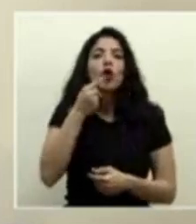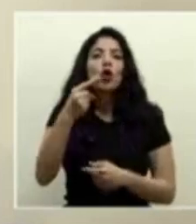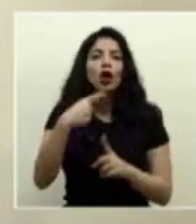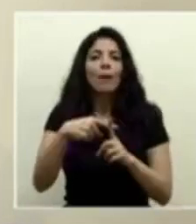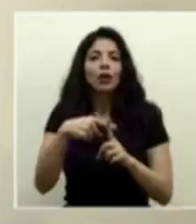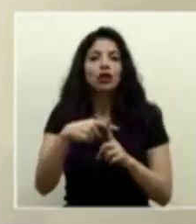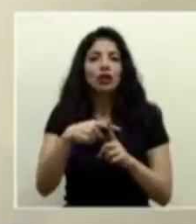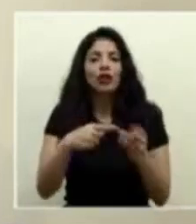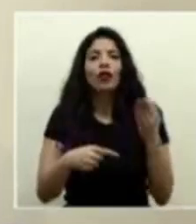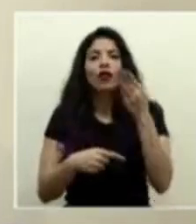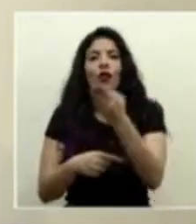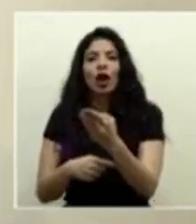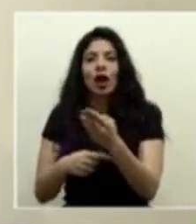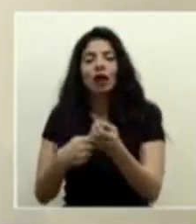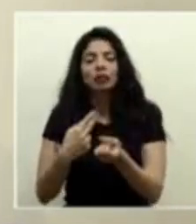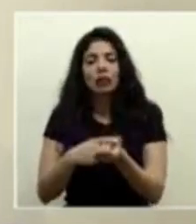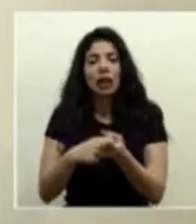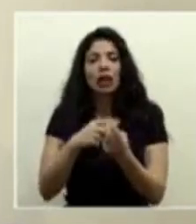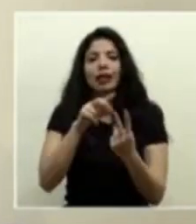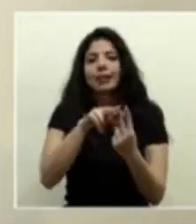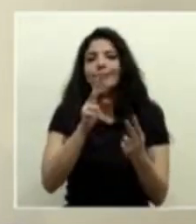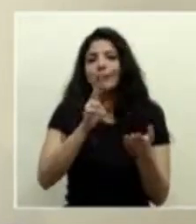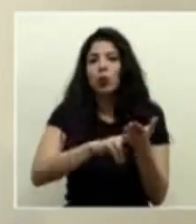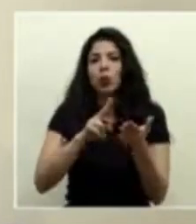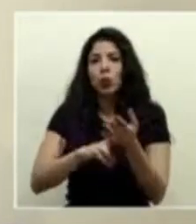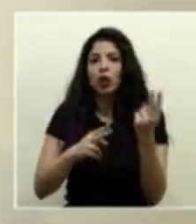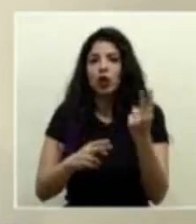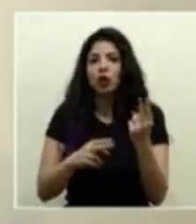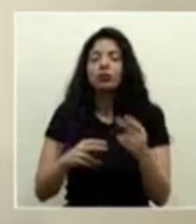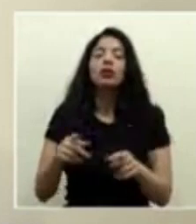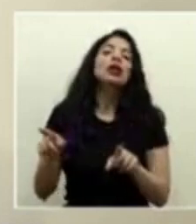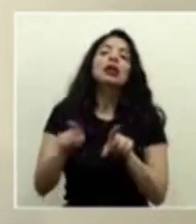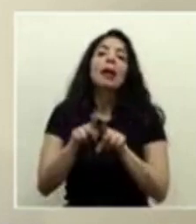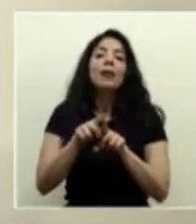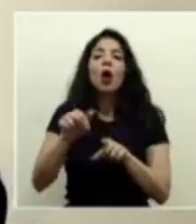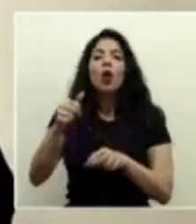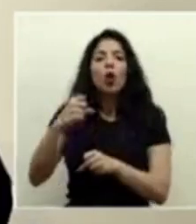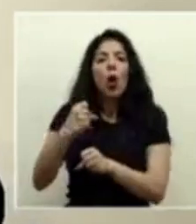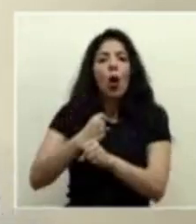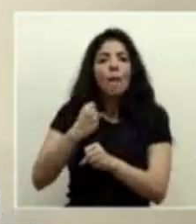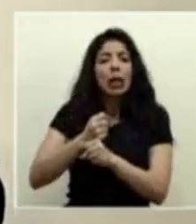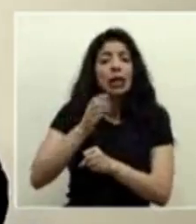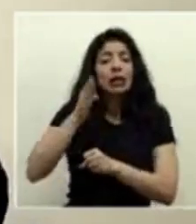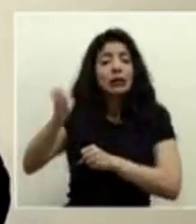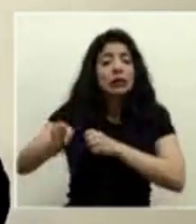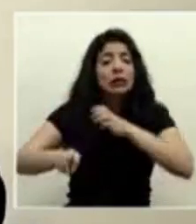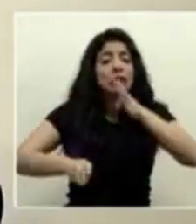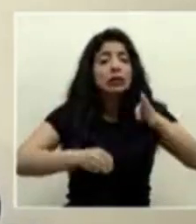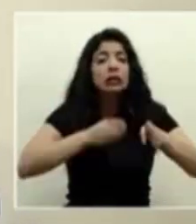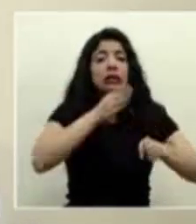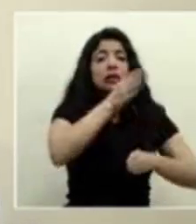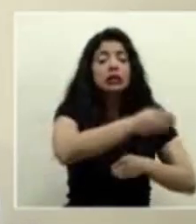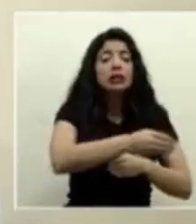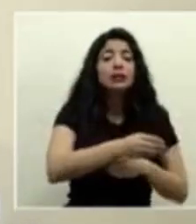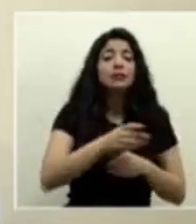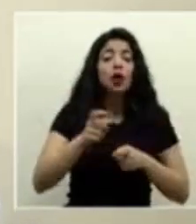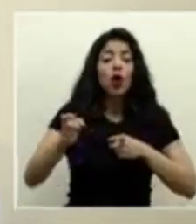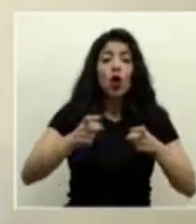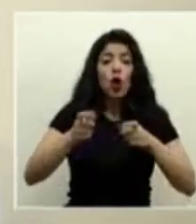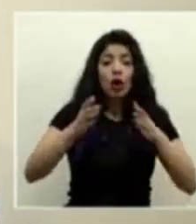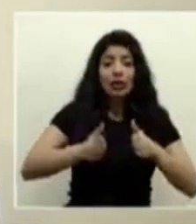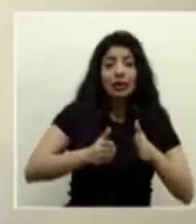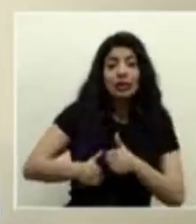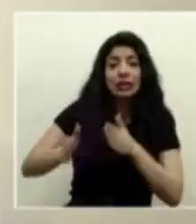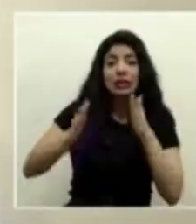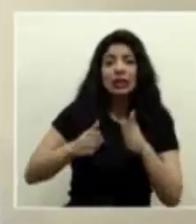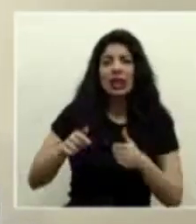También quiero indicar que el operativo, ahora también el doctor Macaya se puede referir al mismo porque recordemos que estos operativos, la parte logística que es